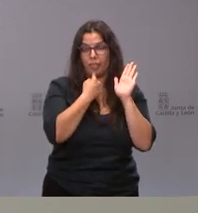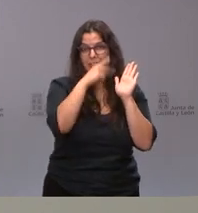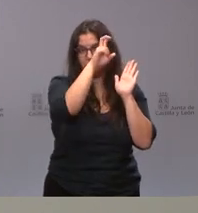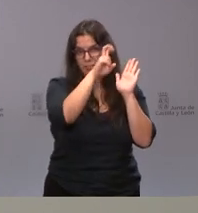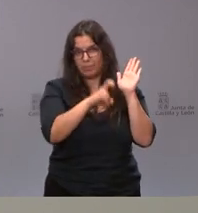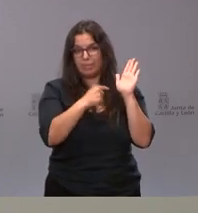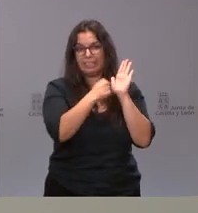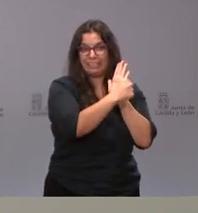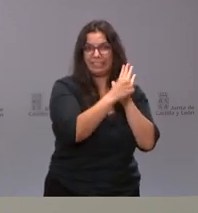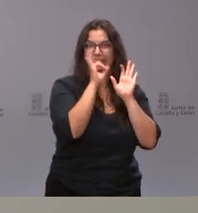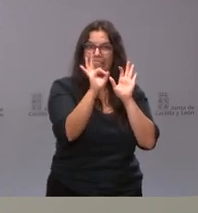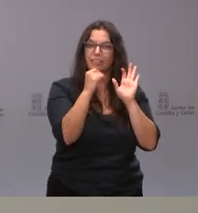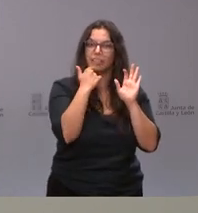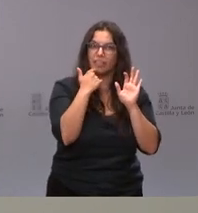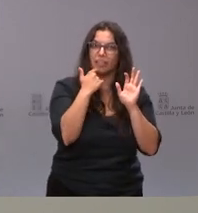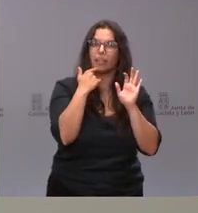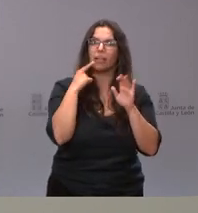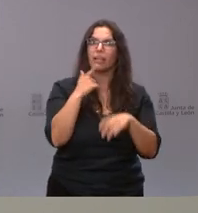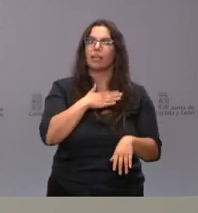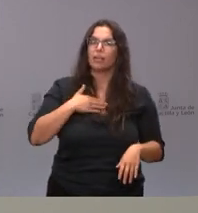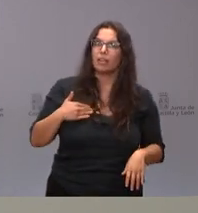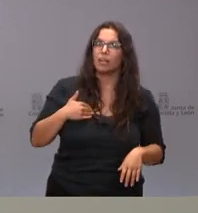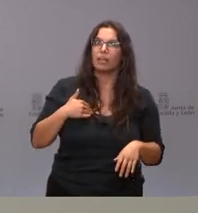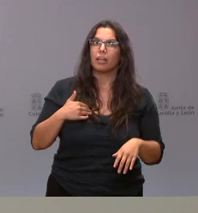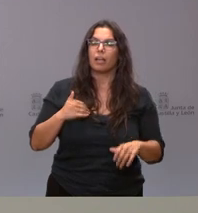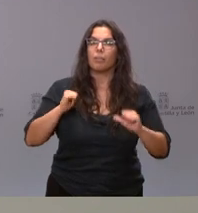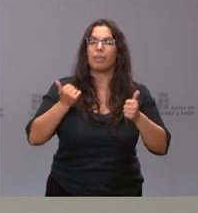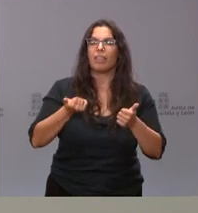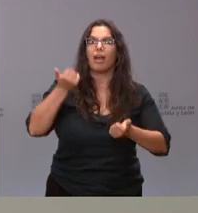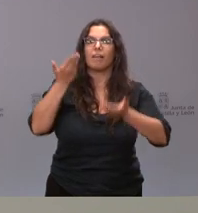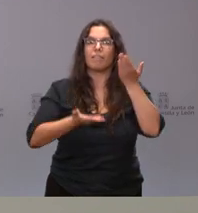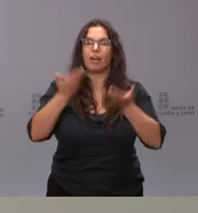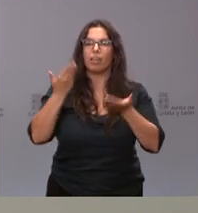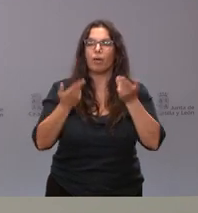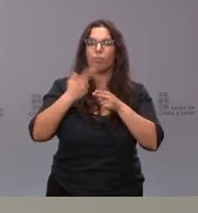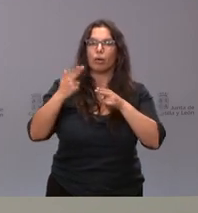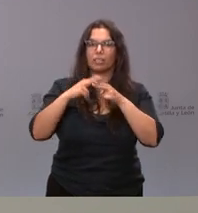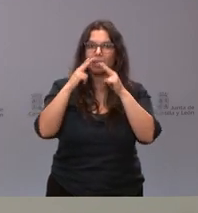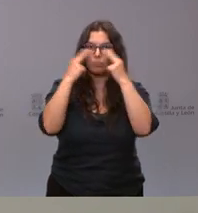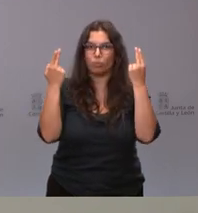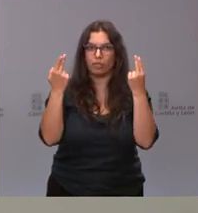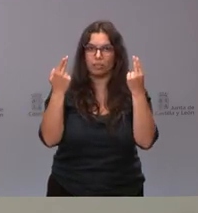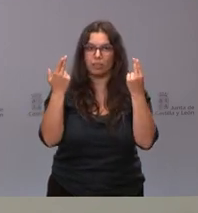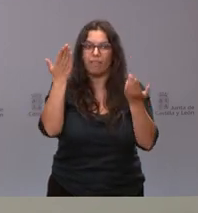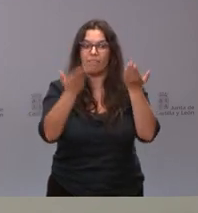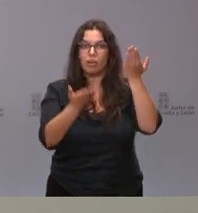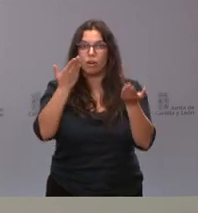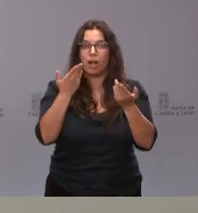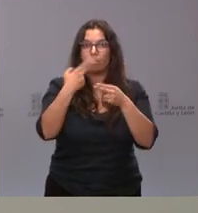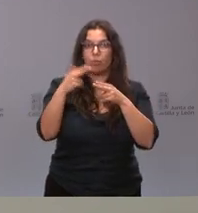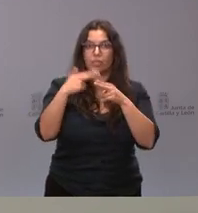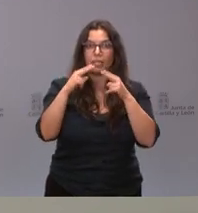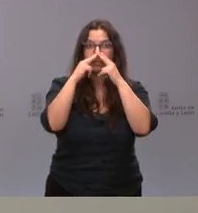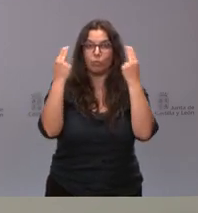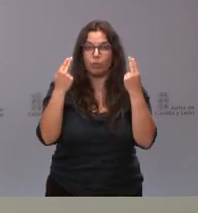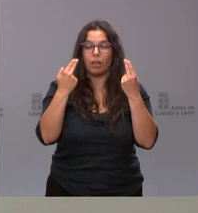claramente y específicamente la voluntad de establecer procedimientos de evaluación de políticas públicas. Estos procedimientos, lógicamente, las consejerías